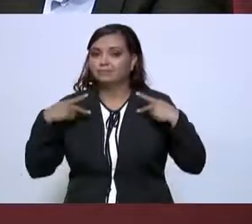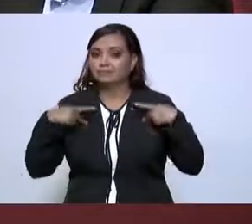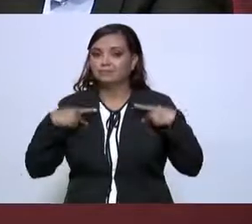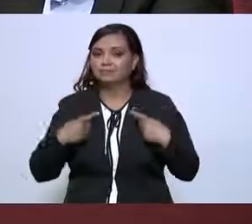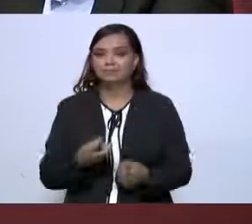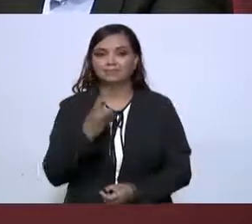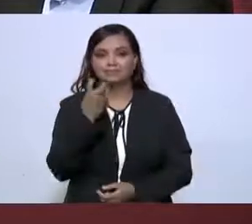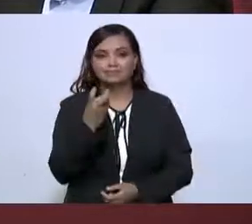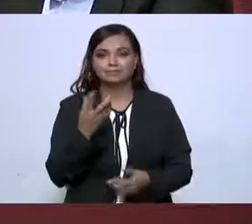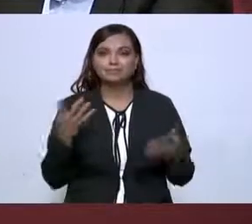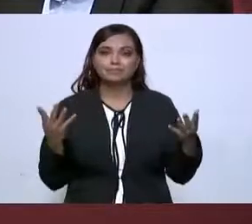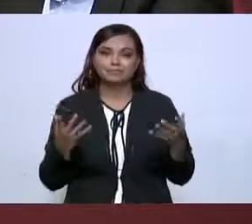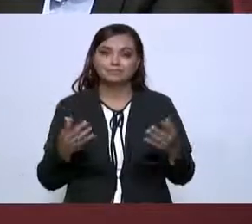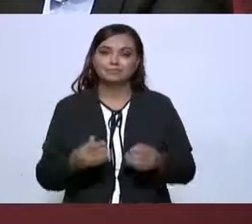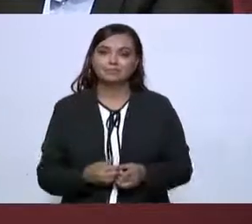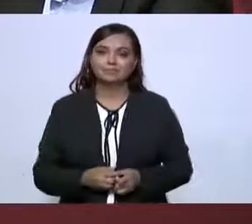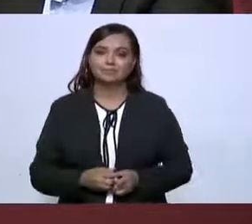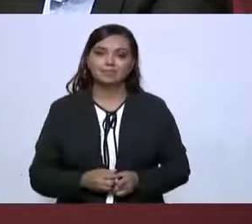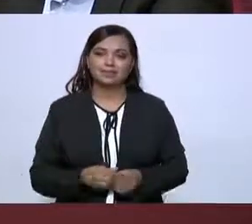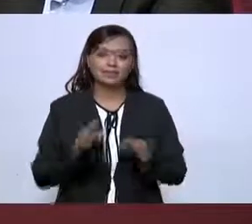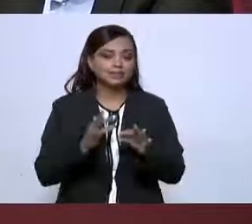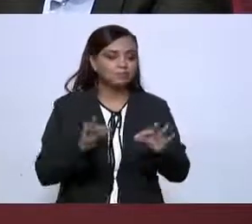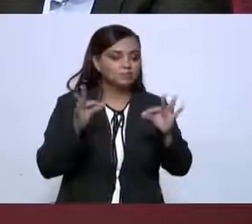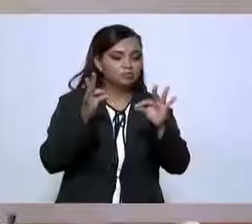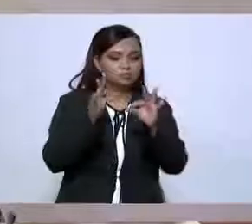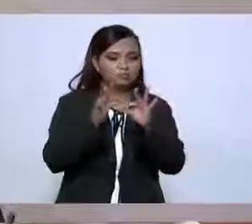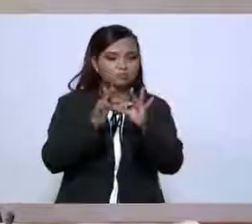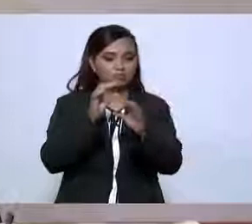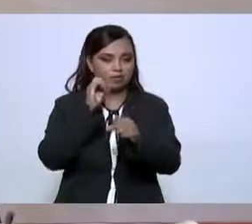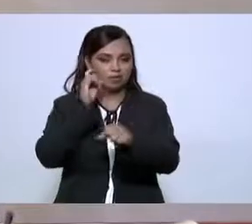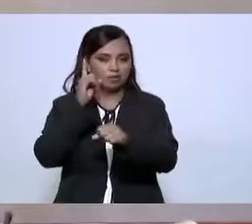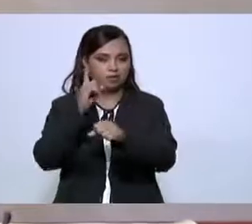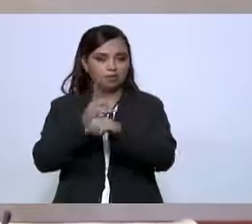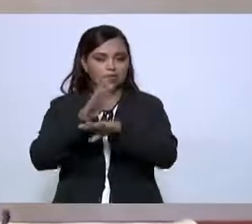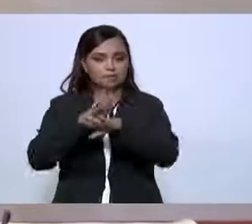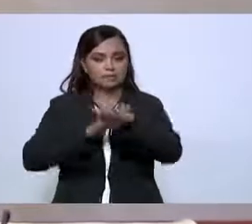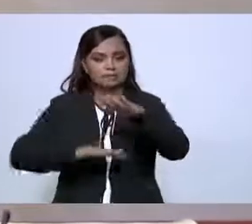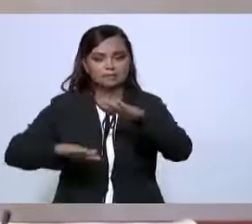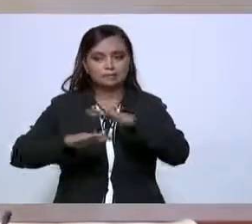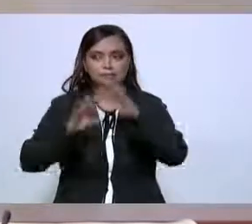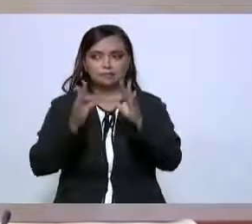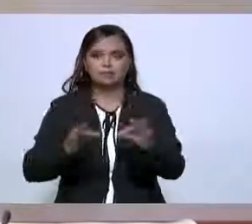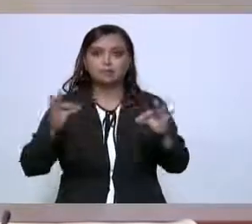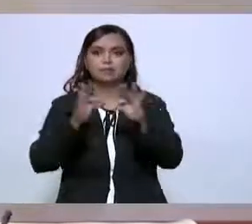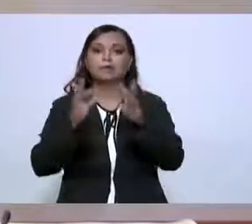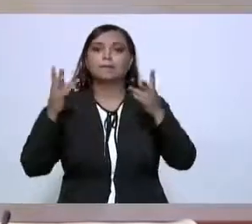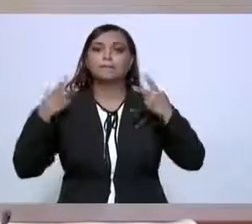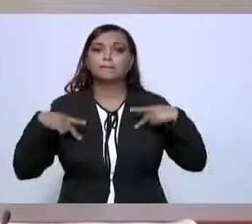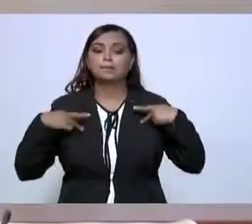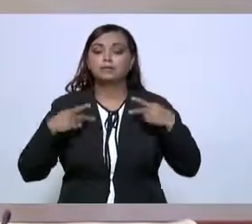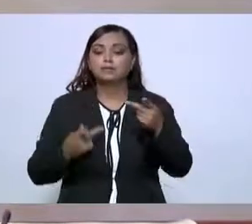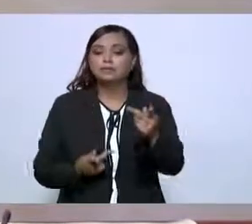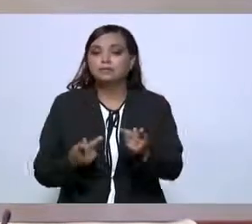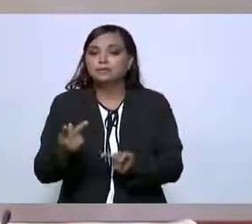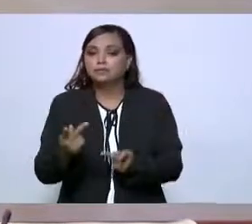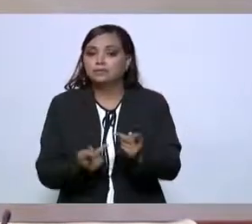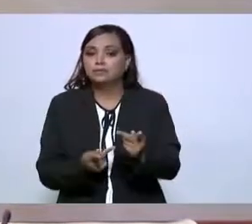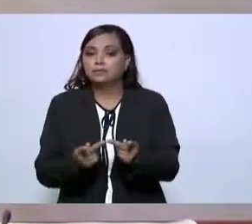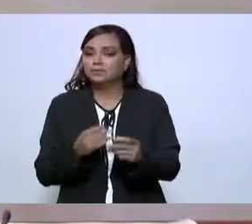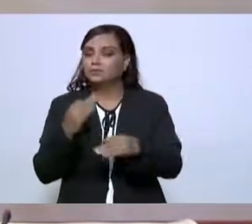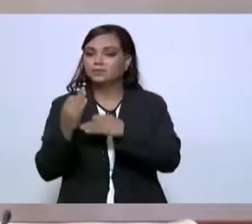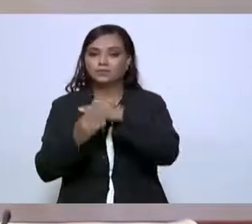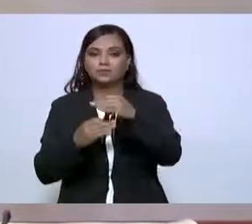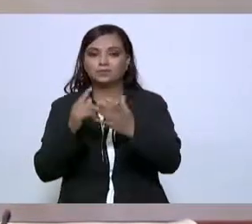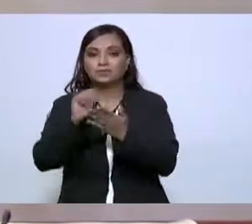Eso fue decisivo, fue determinante, la participación de los